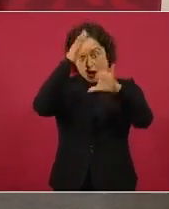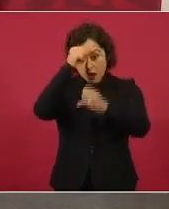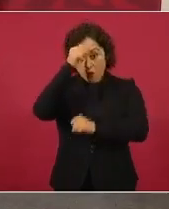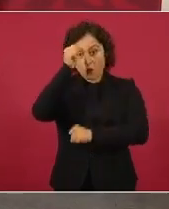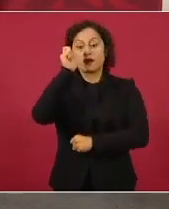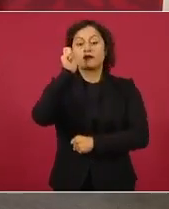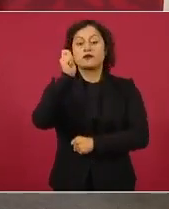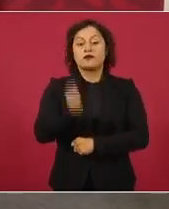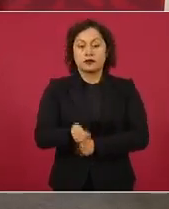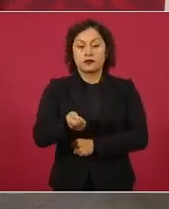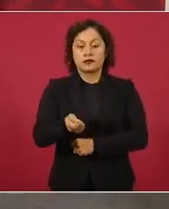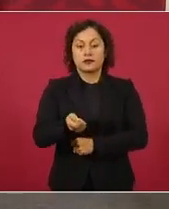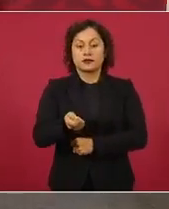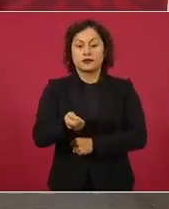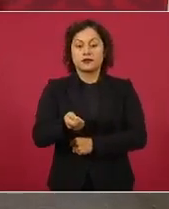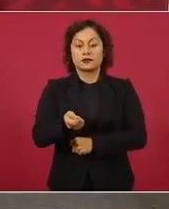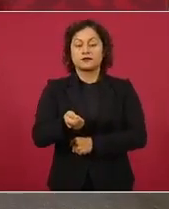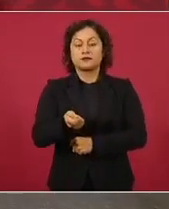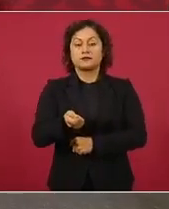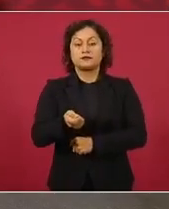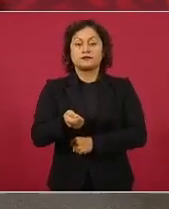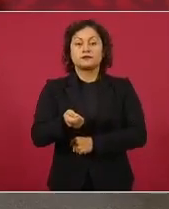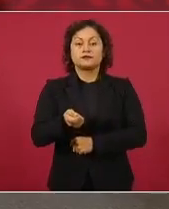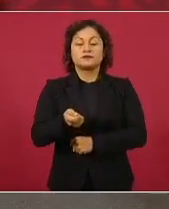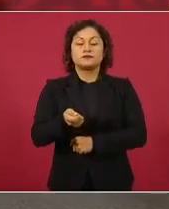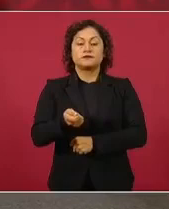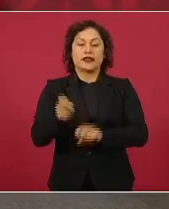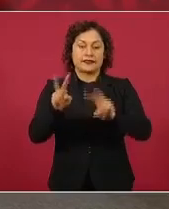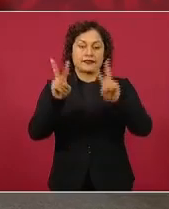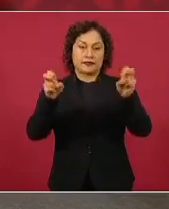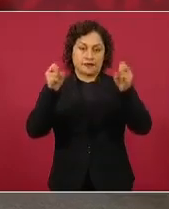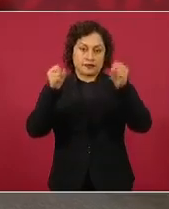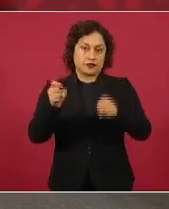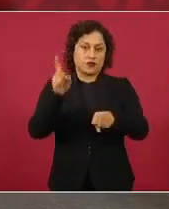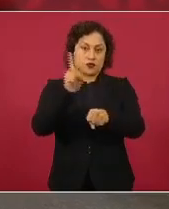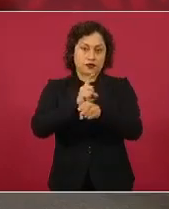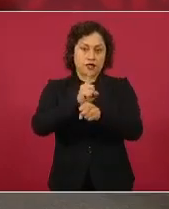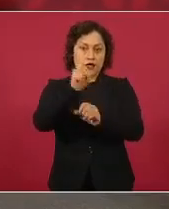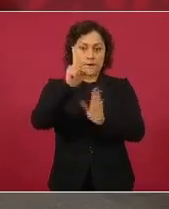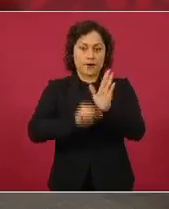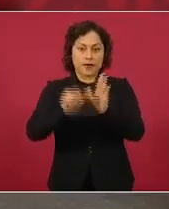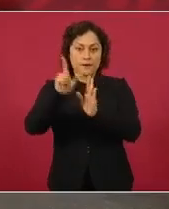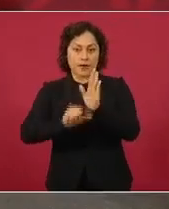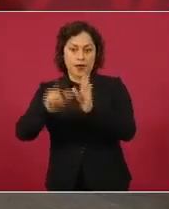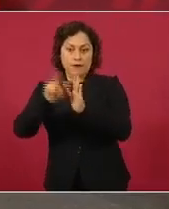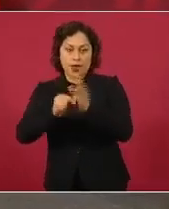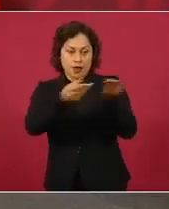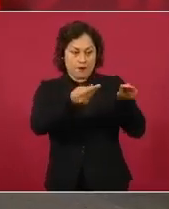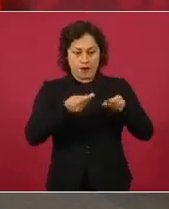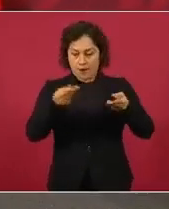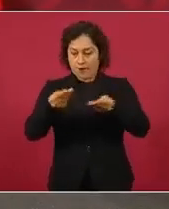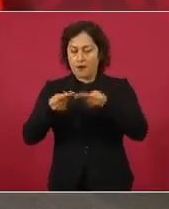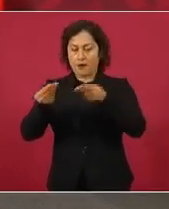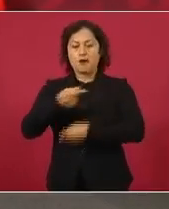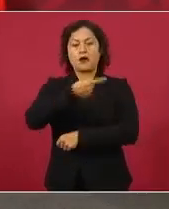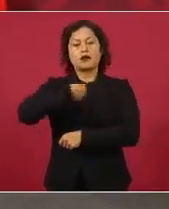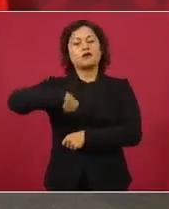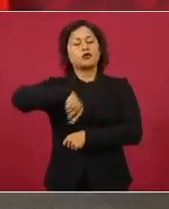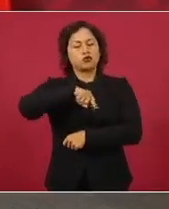mensual sobre la situación de seguridad en el país, vamos a estar informando cada